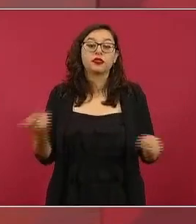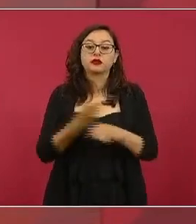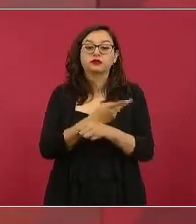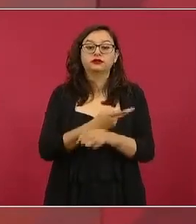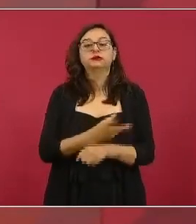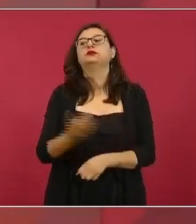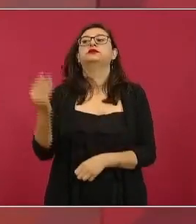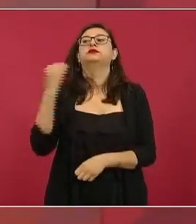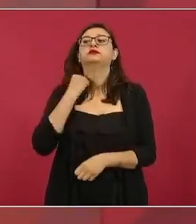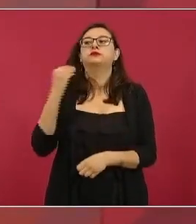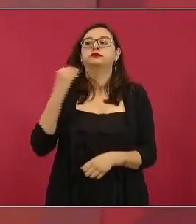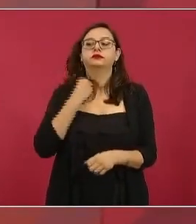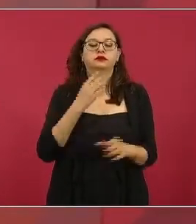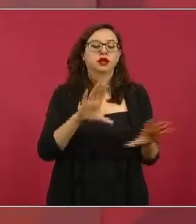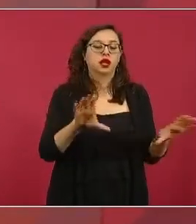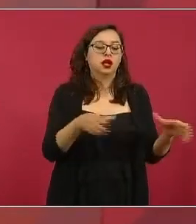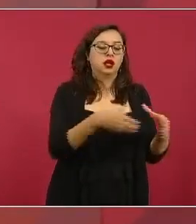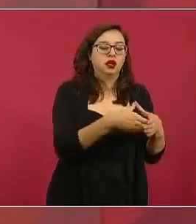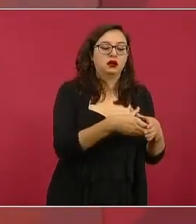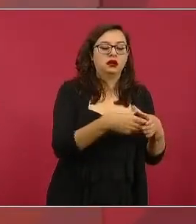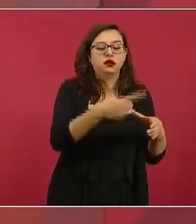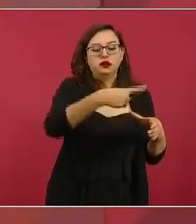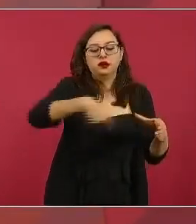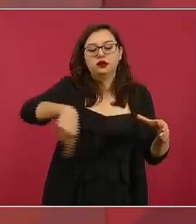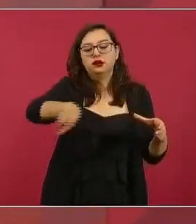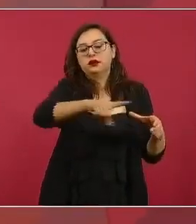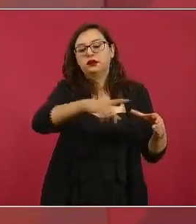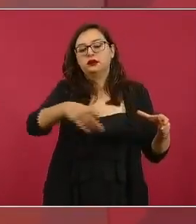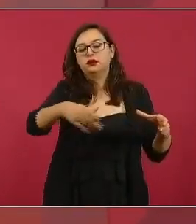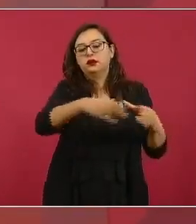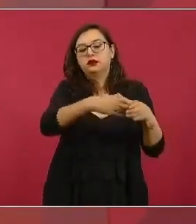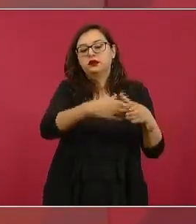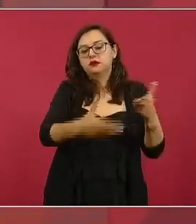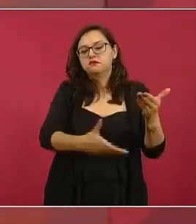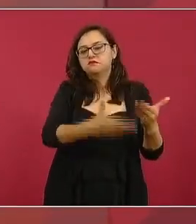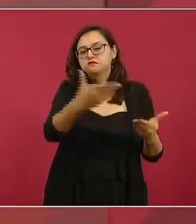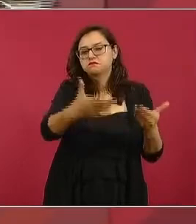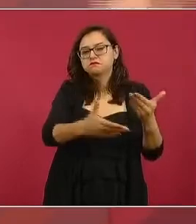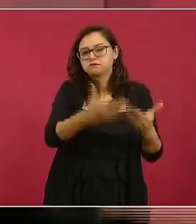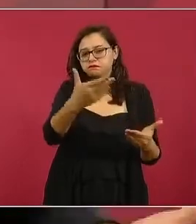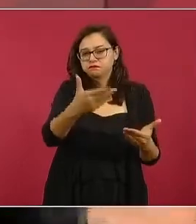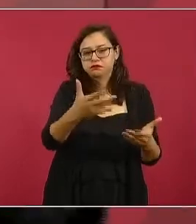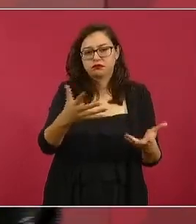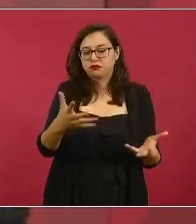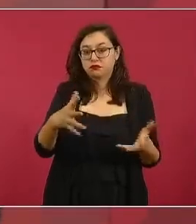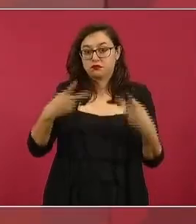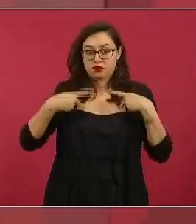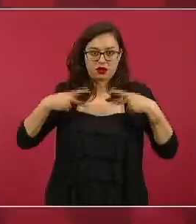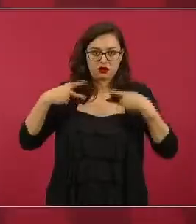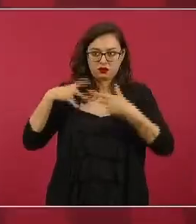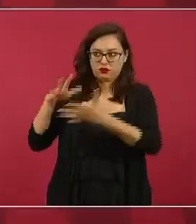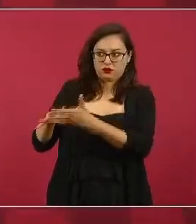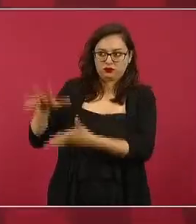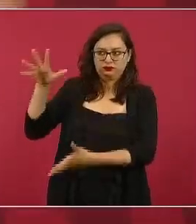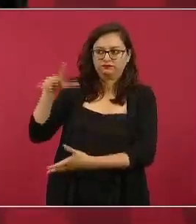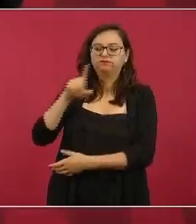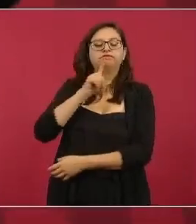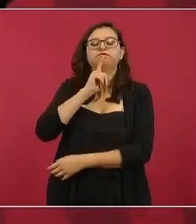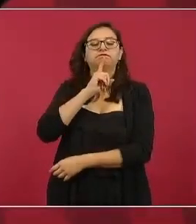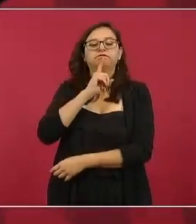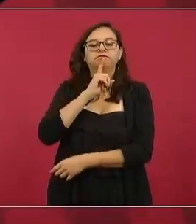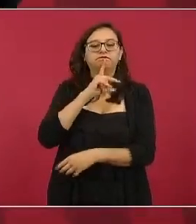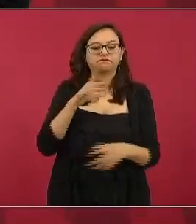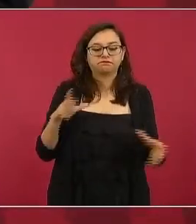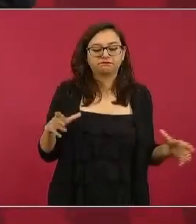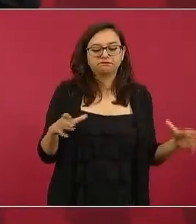las minorías porque esto no tiene que ver con la mayoría del pueblo pues están